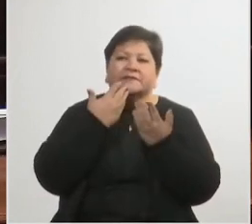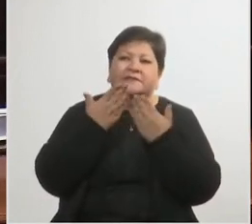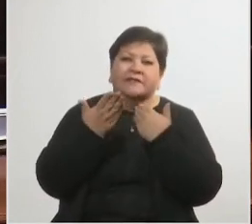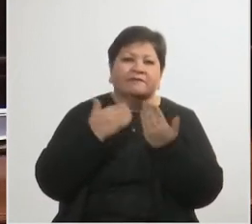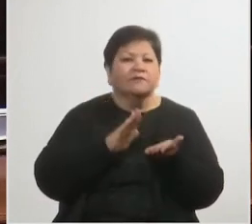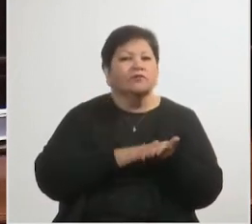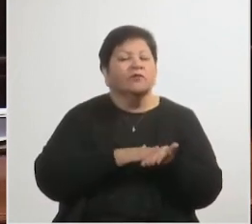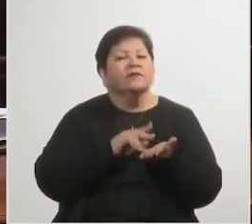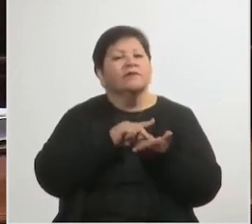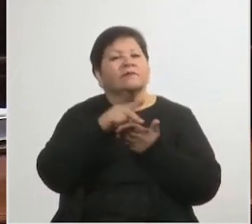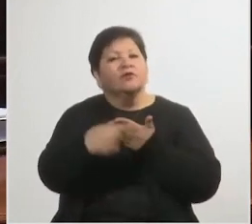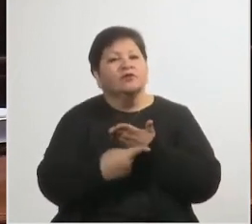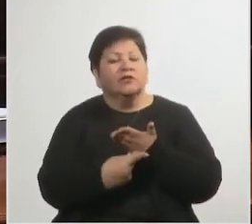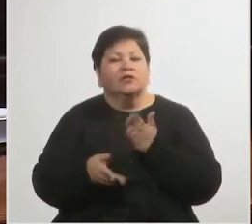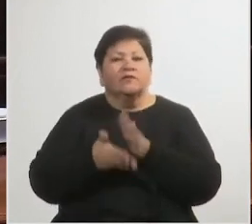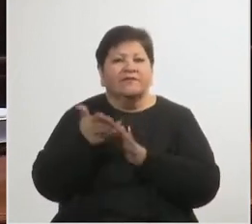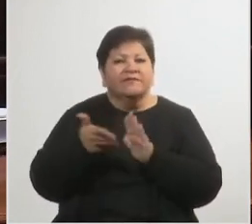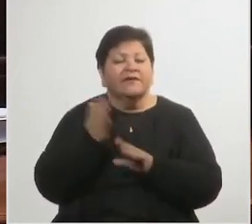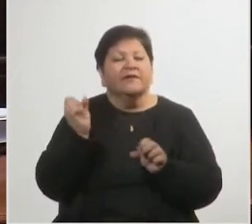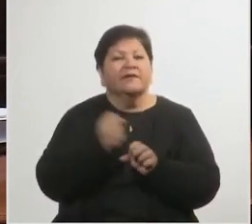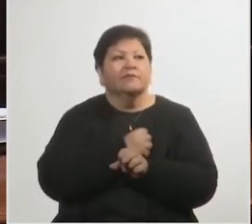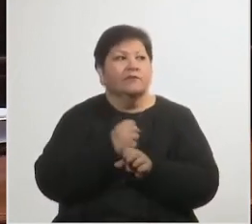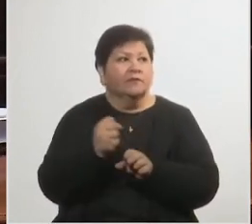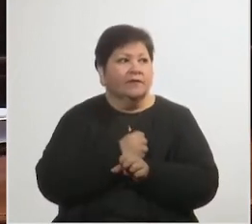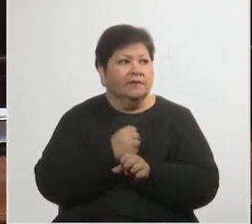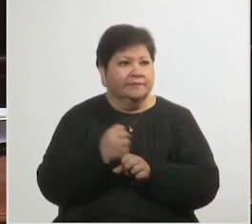ley, que vamos a aprobar en minutos,